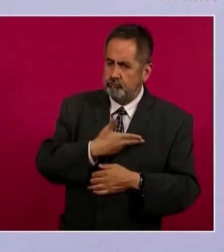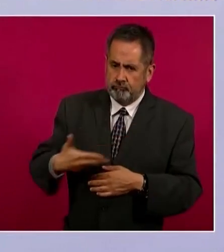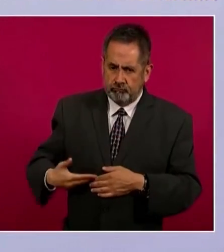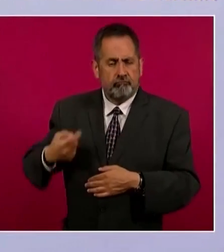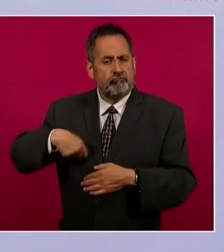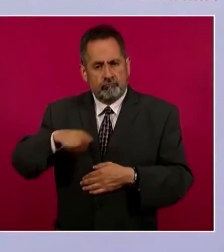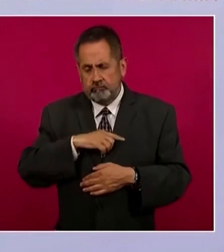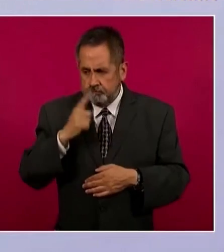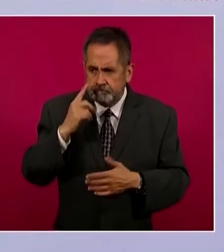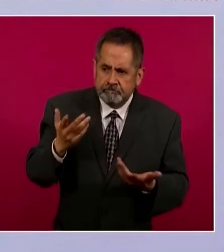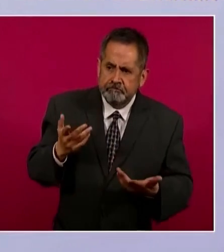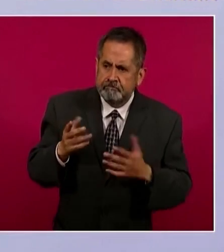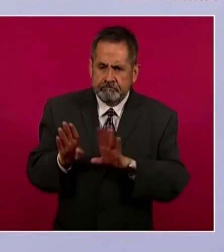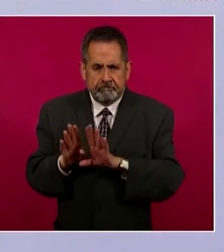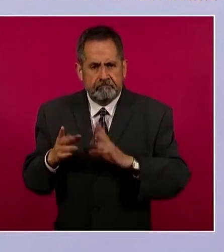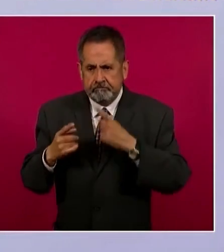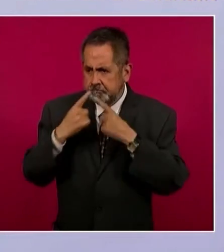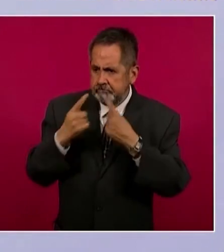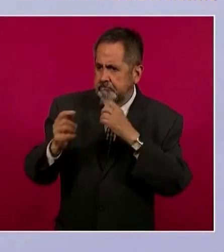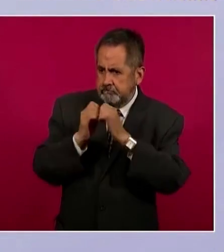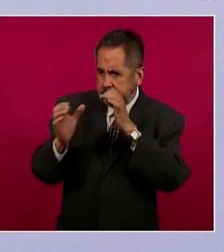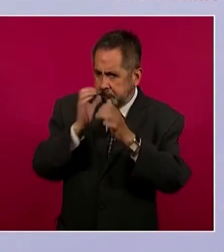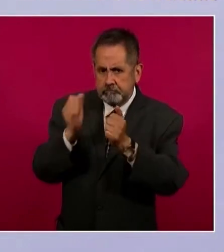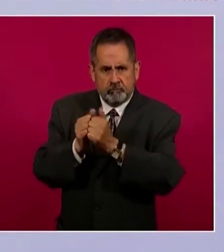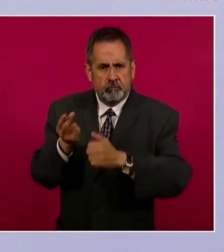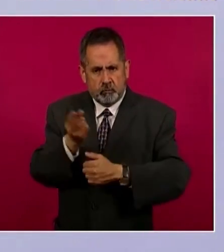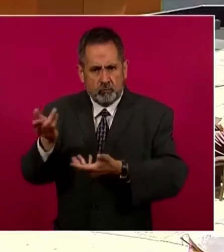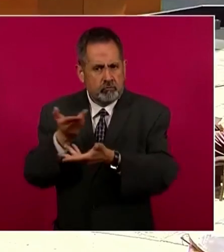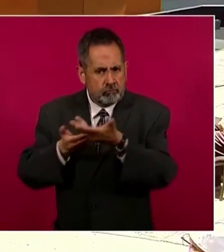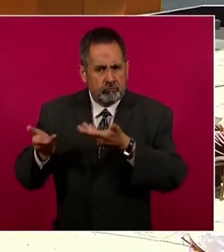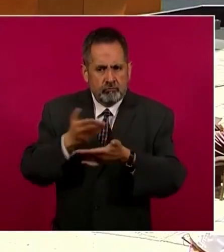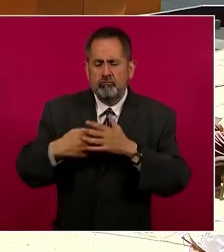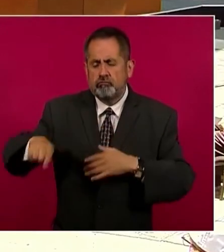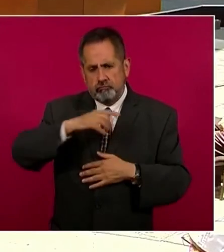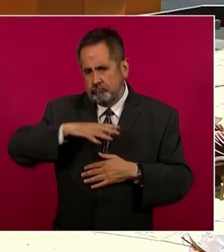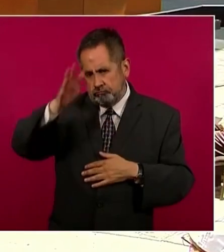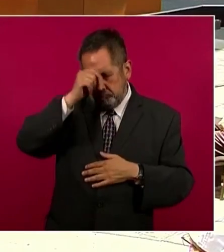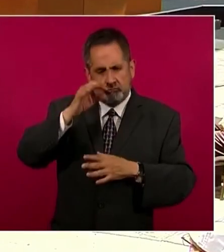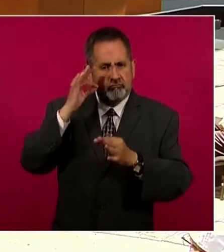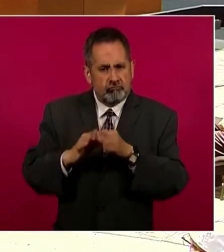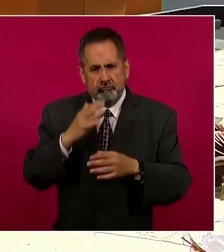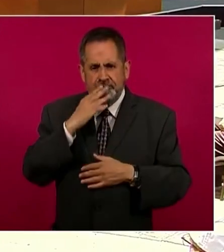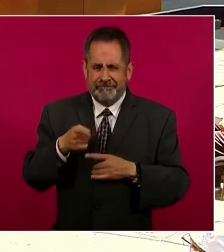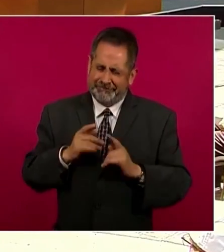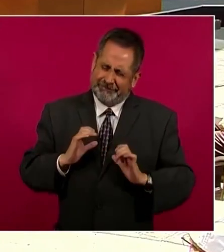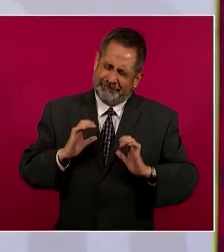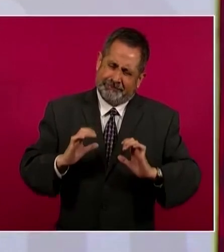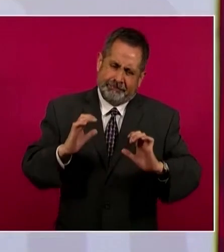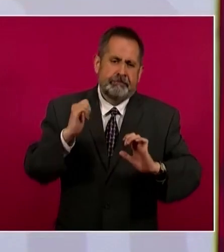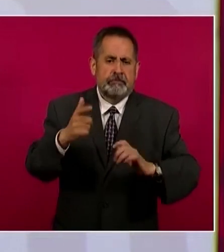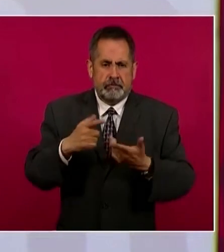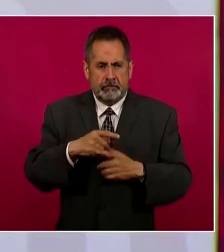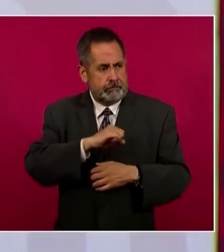estaremos atentos a que en el diálogo que se ha abierto podamos llegar a un acuerdo que nos permita contener un poco, aunque sea